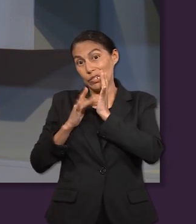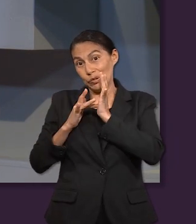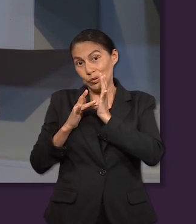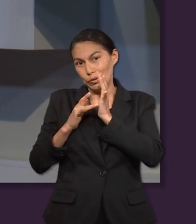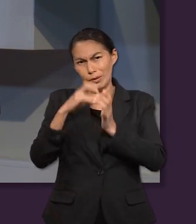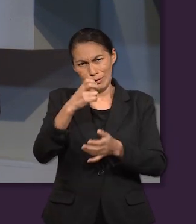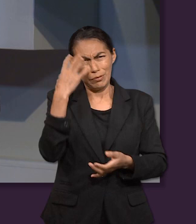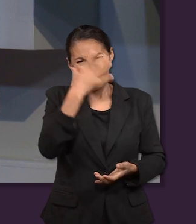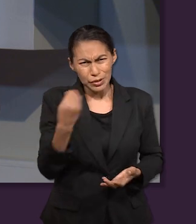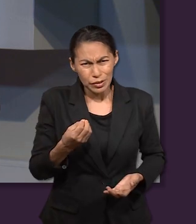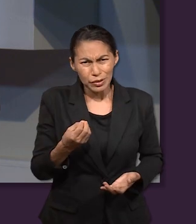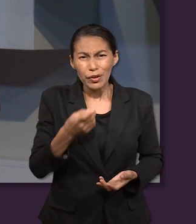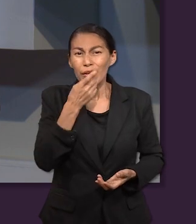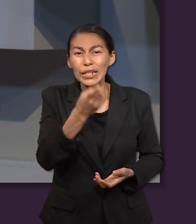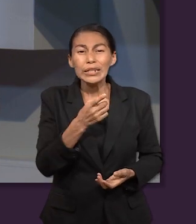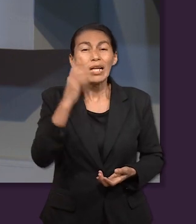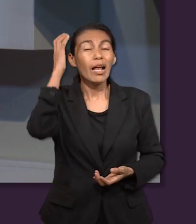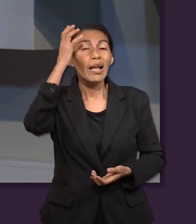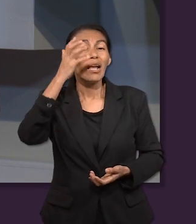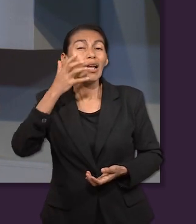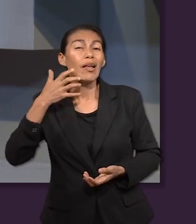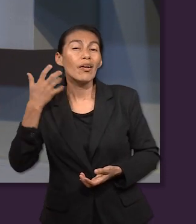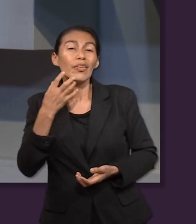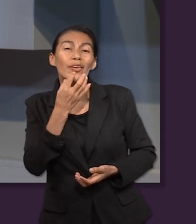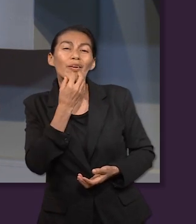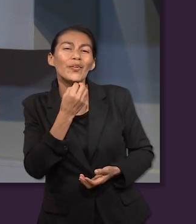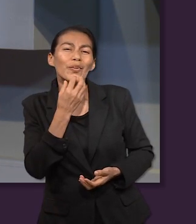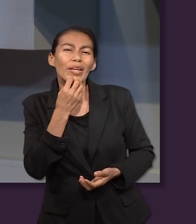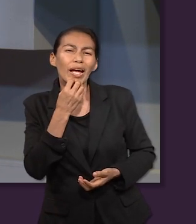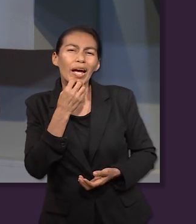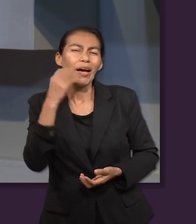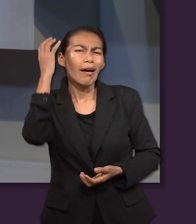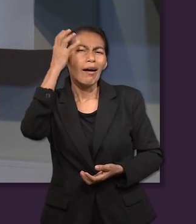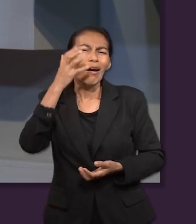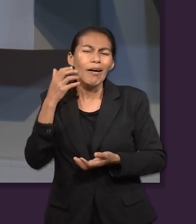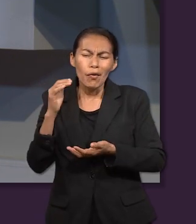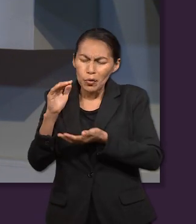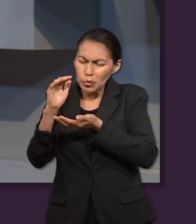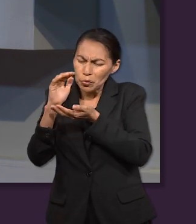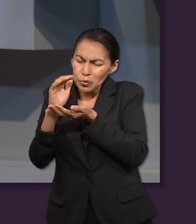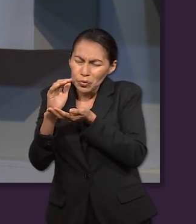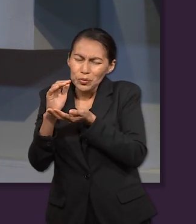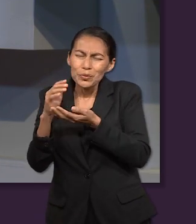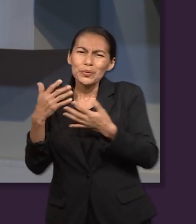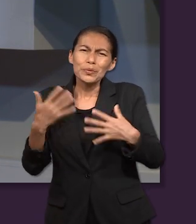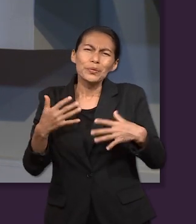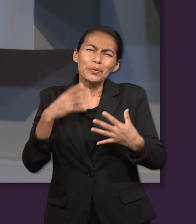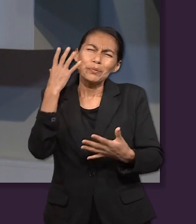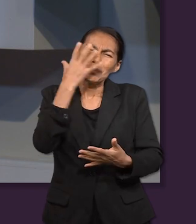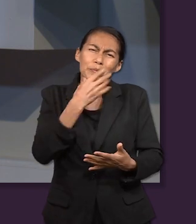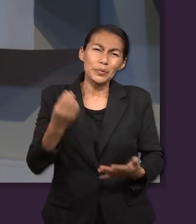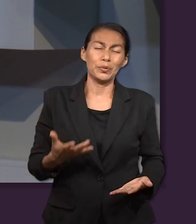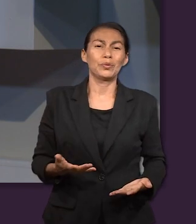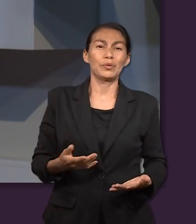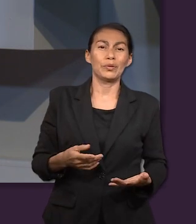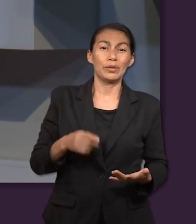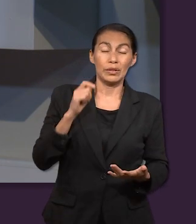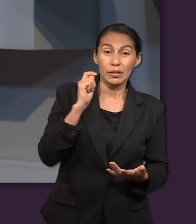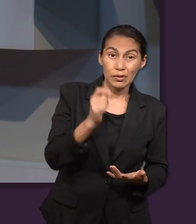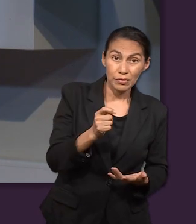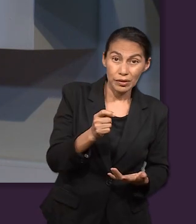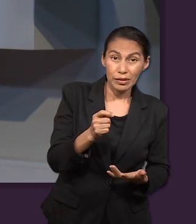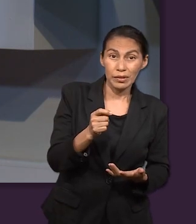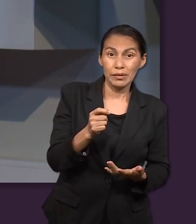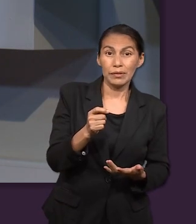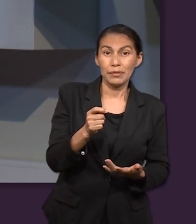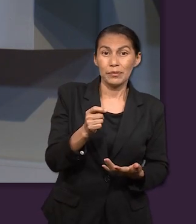es bonito porque le dice león, león de Judá y cachorro. O sea, es el sinónimo que